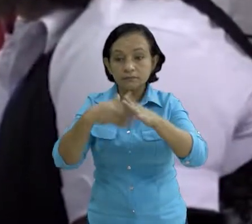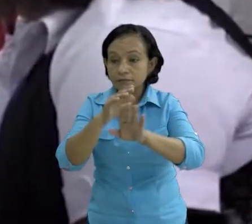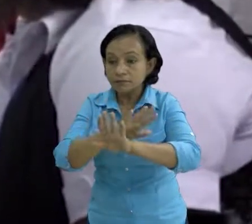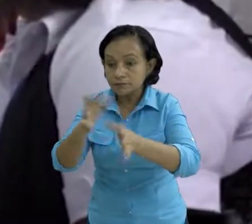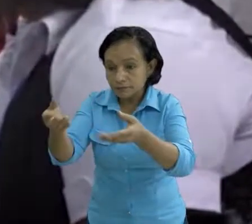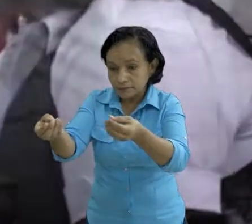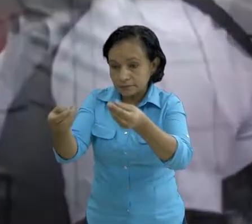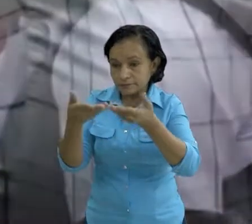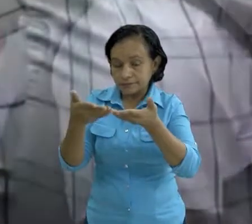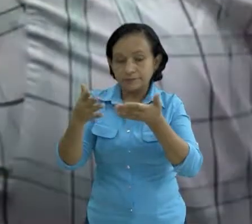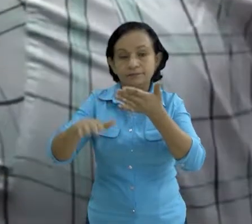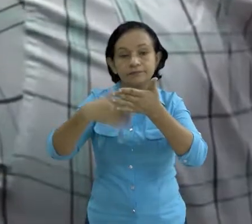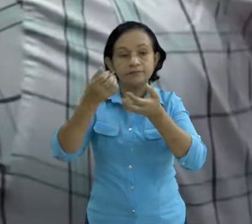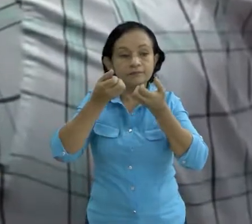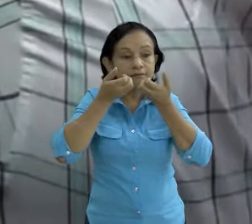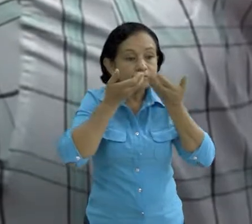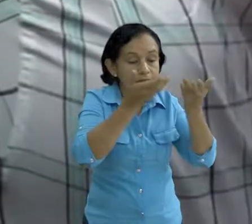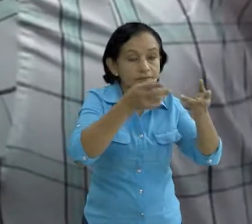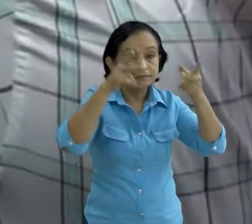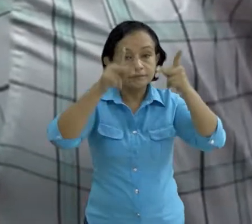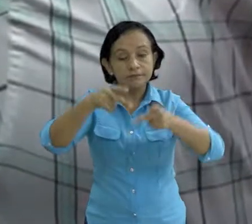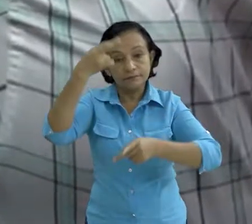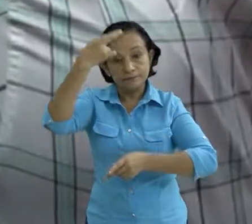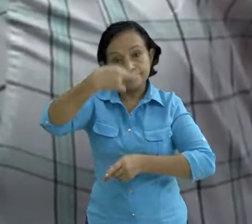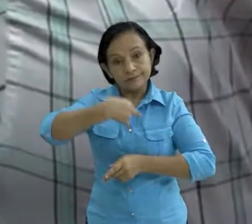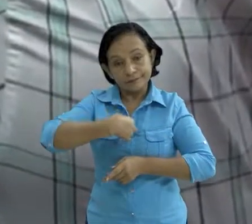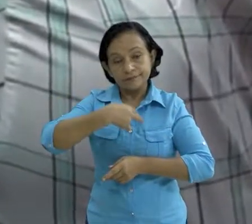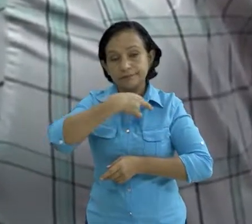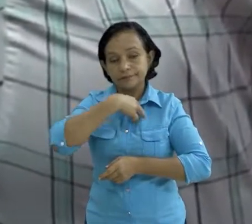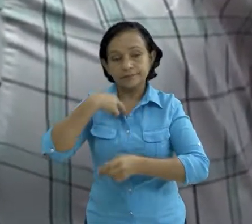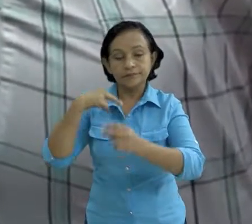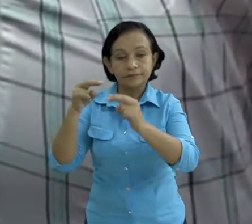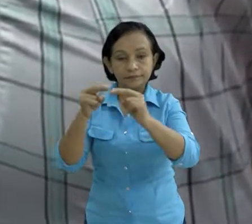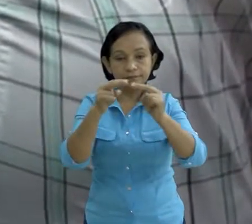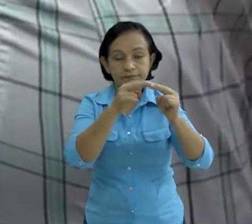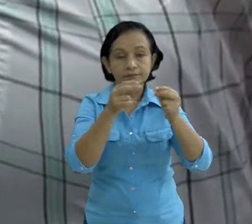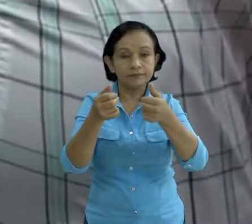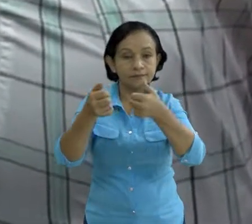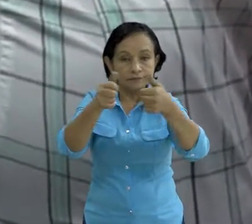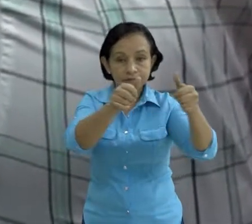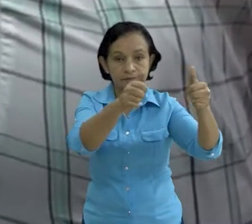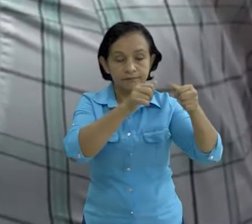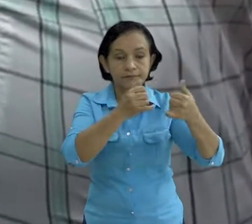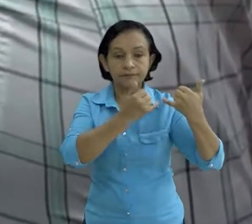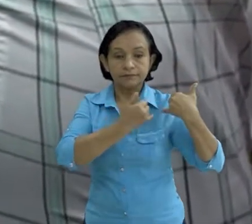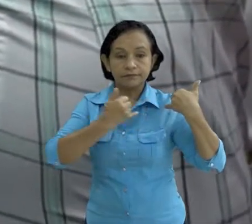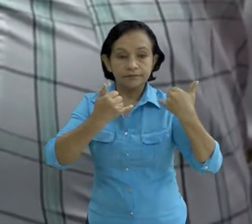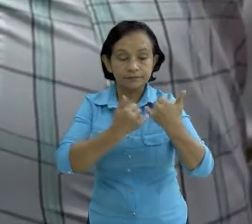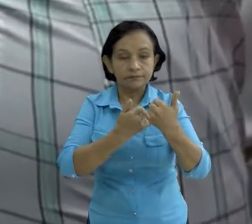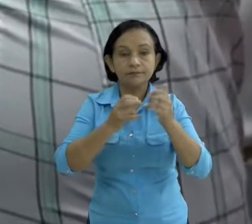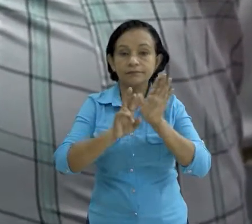a las autoridades responsables y desencadenamos la coordinación con las instituciones de primera respuesta